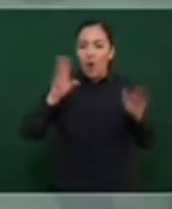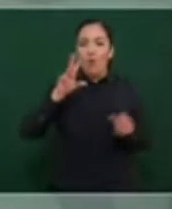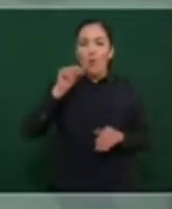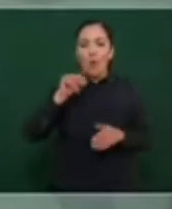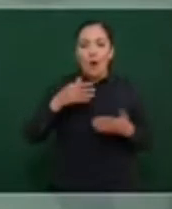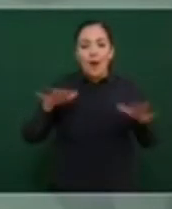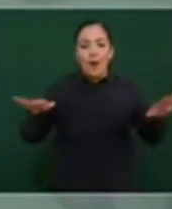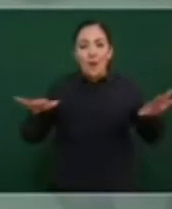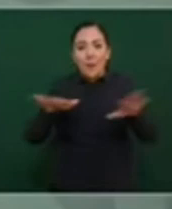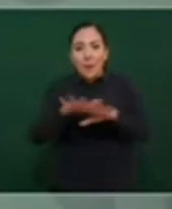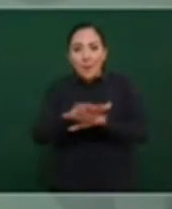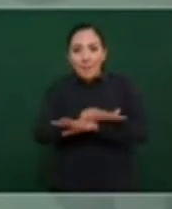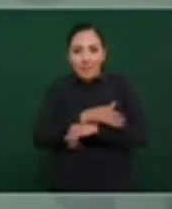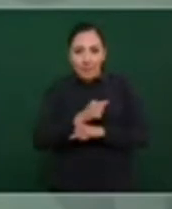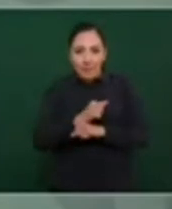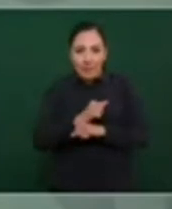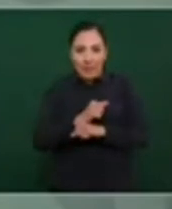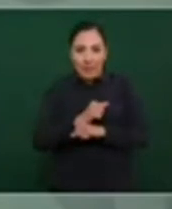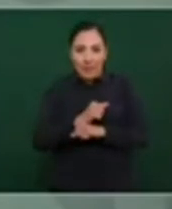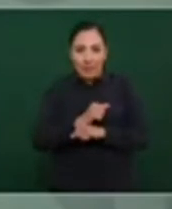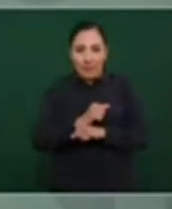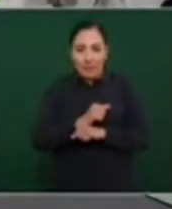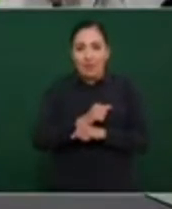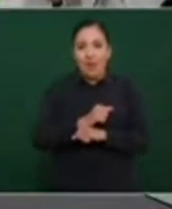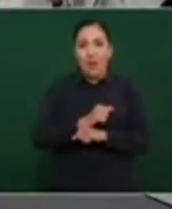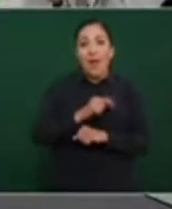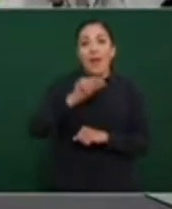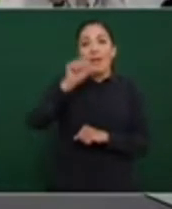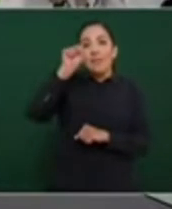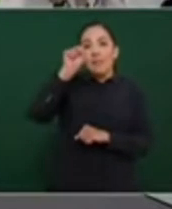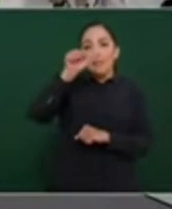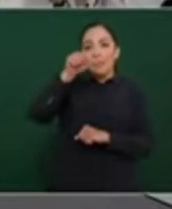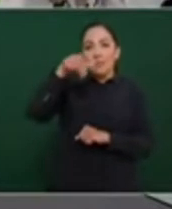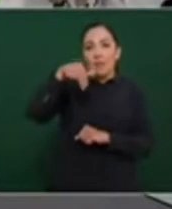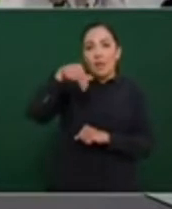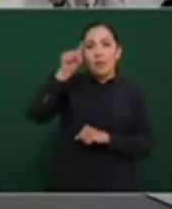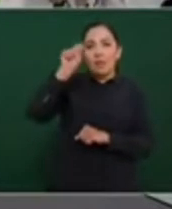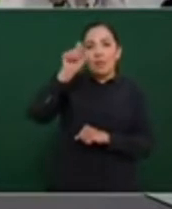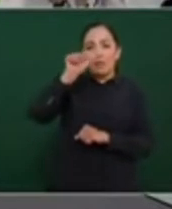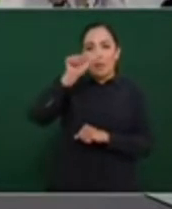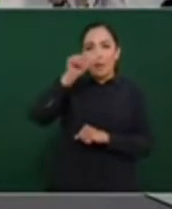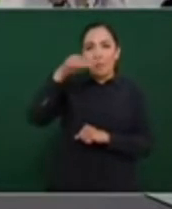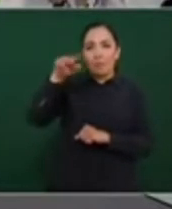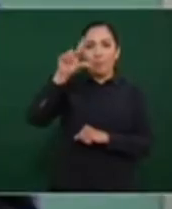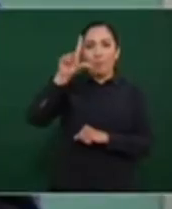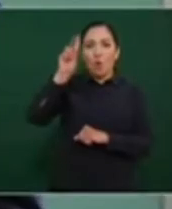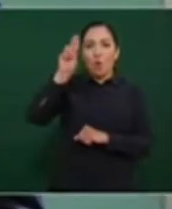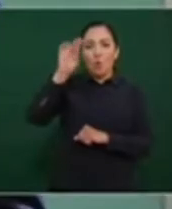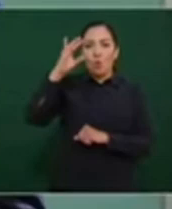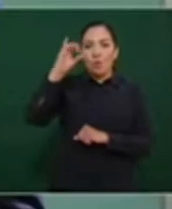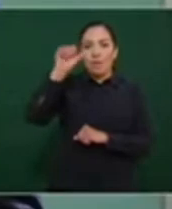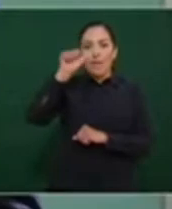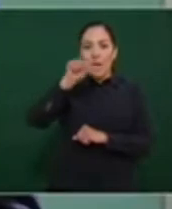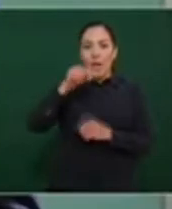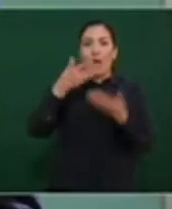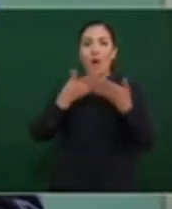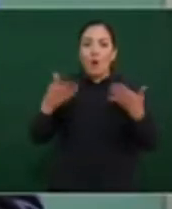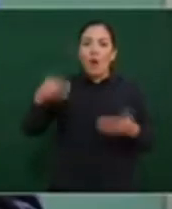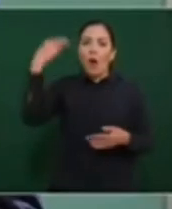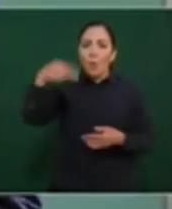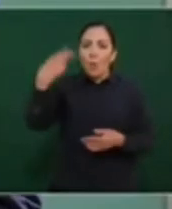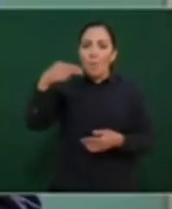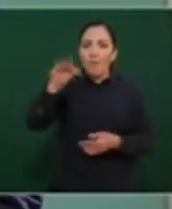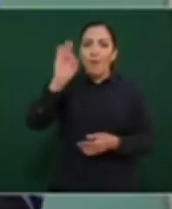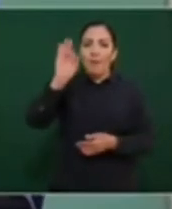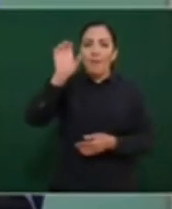aérea de Santa Lucía, que ahora ya se llama Aeropuerto Felipe Ángeles, y lo